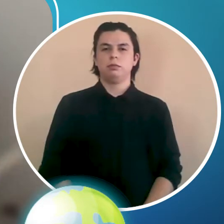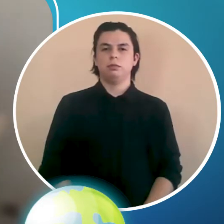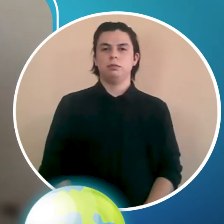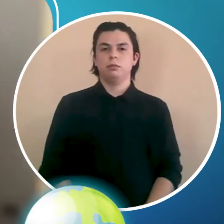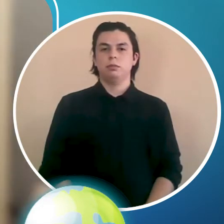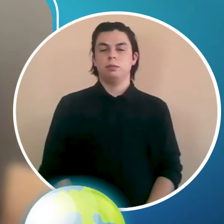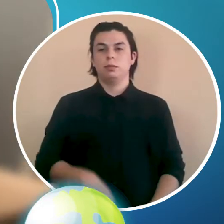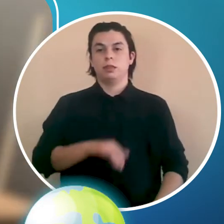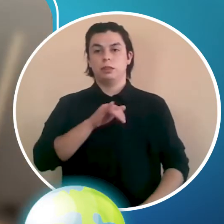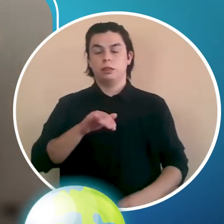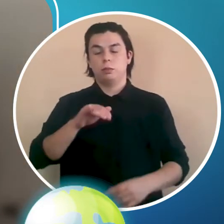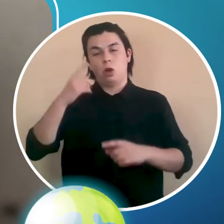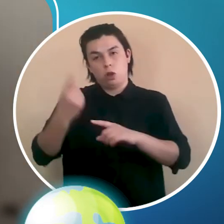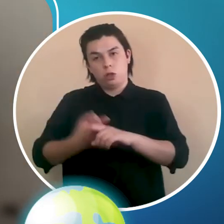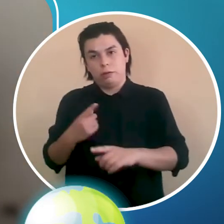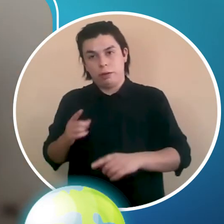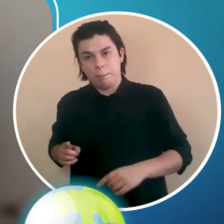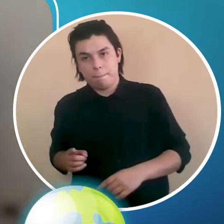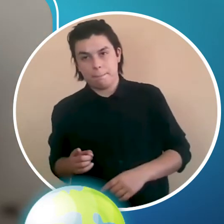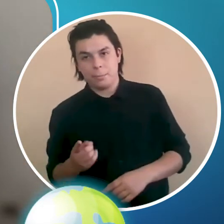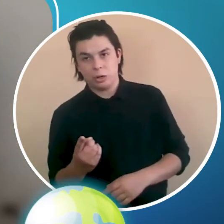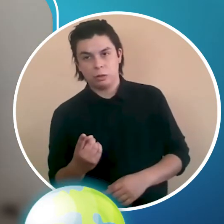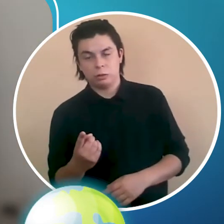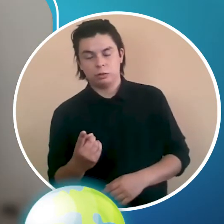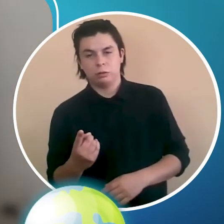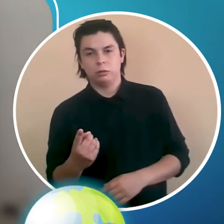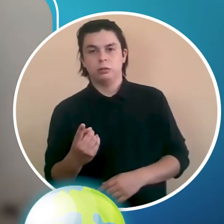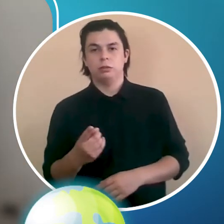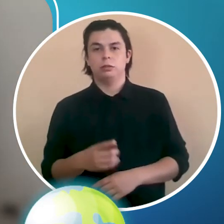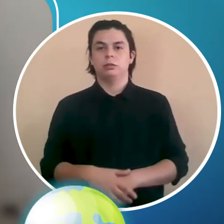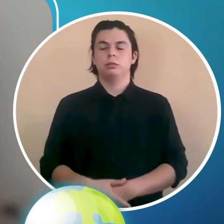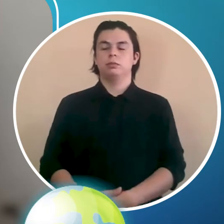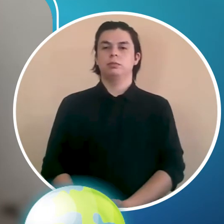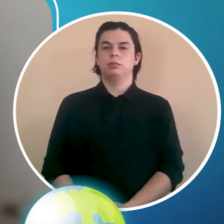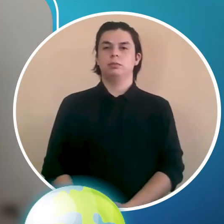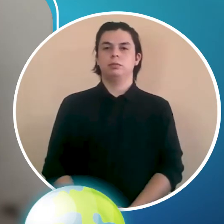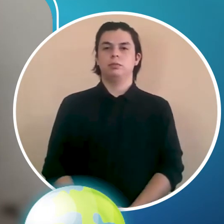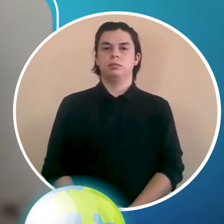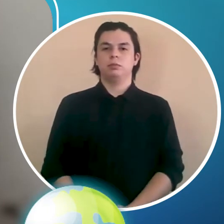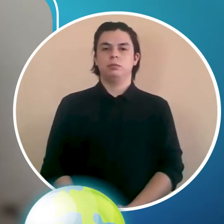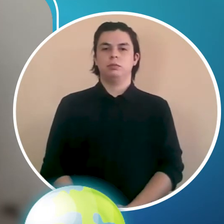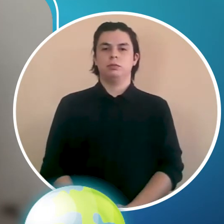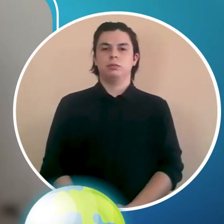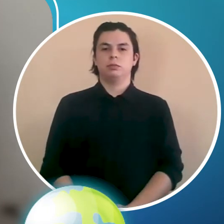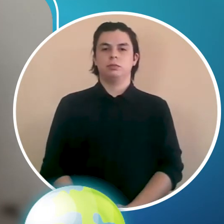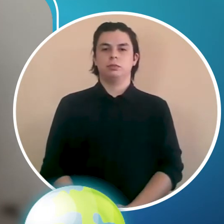Y lo volveremos a aceptar con este simbólico.